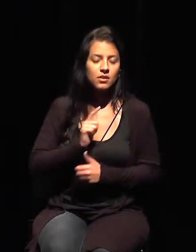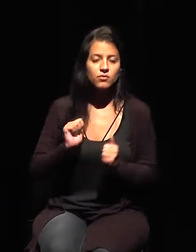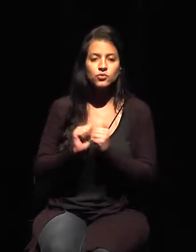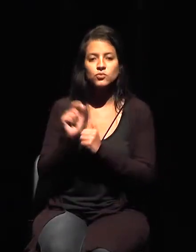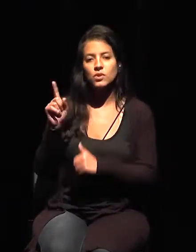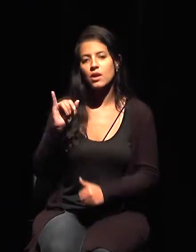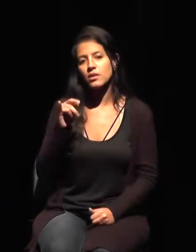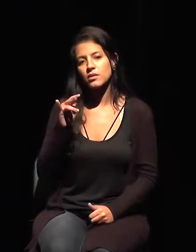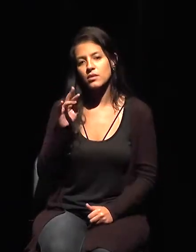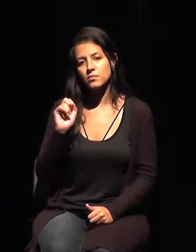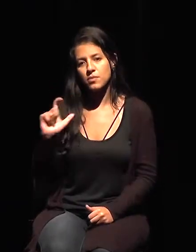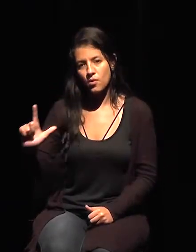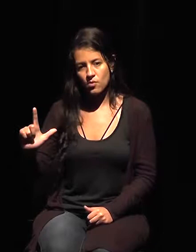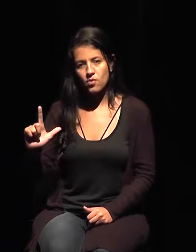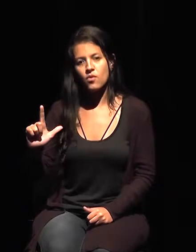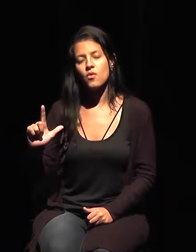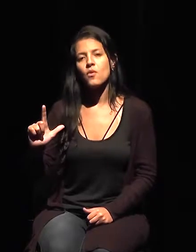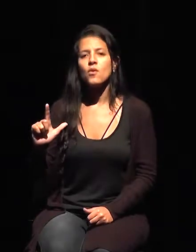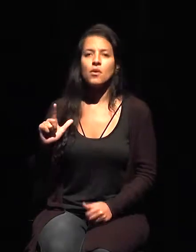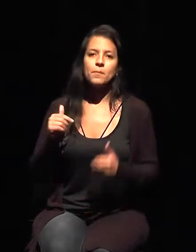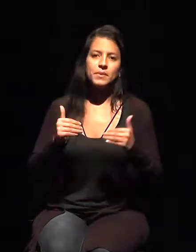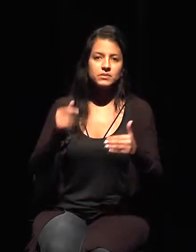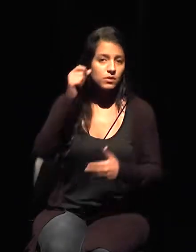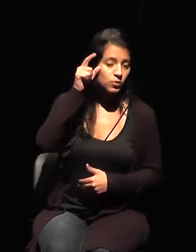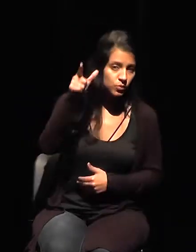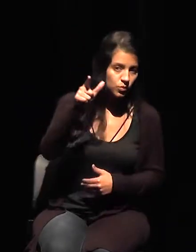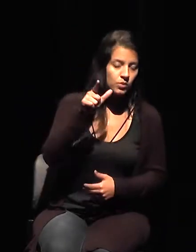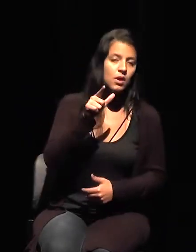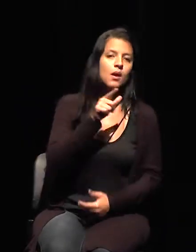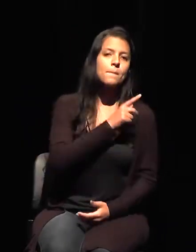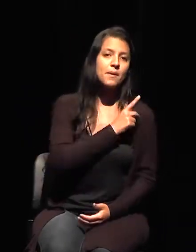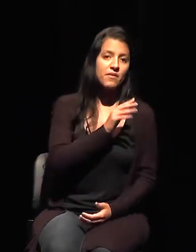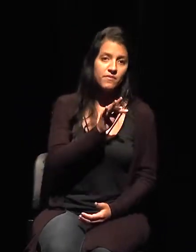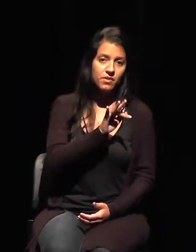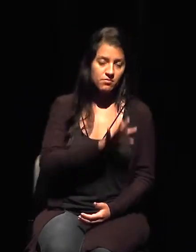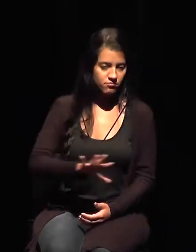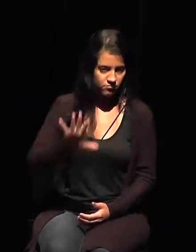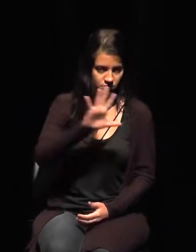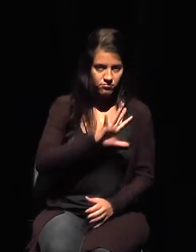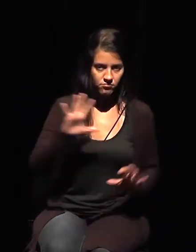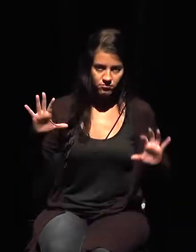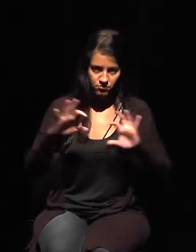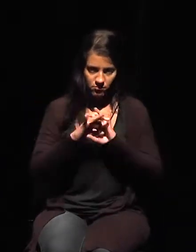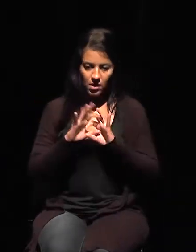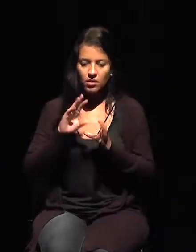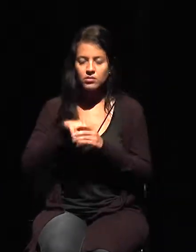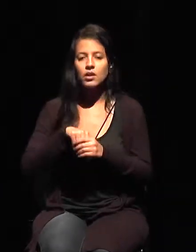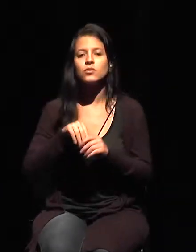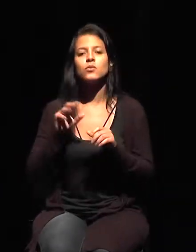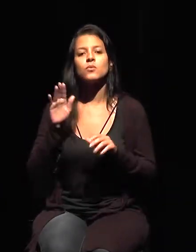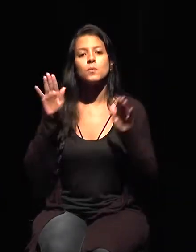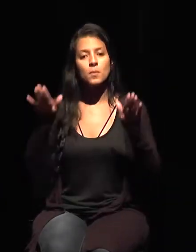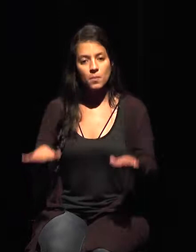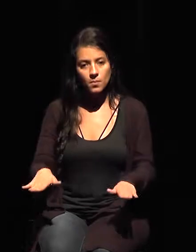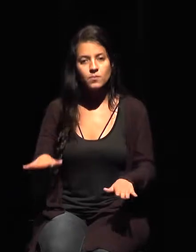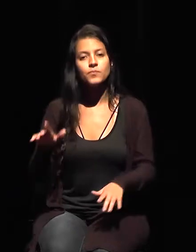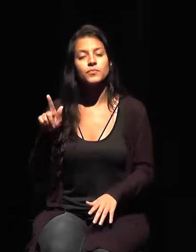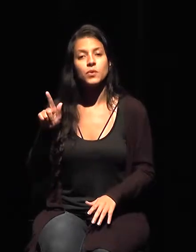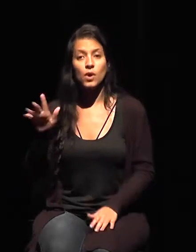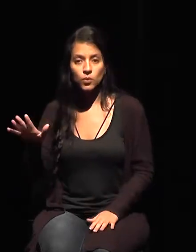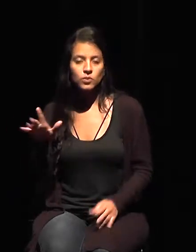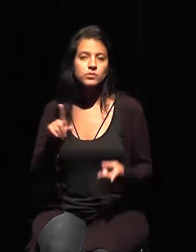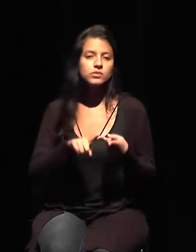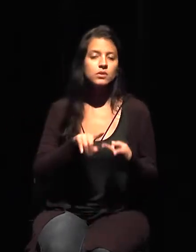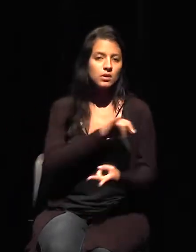de Cultura y la Policía Federal, en los aeropuertos de Iguarullos, y en Galeaum, también tuvimos dos